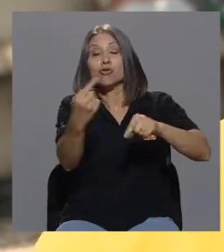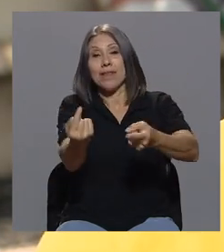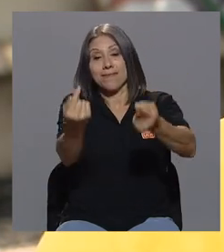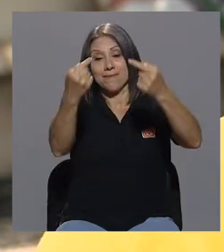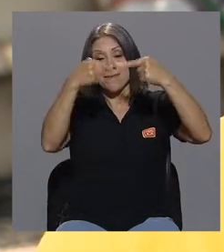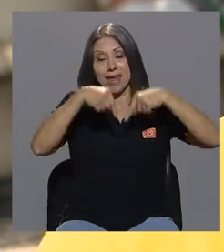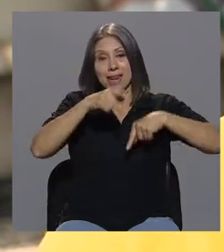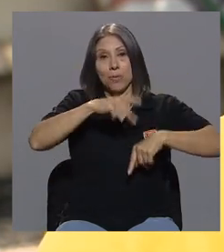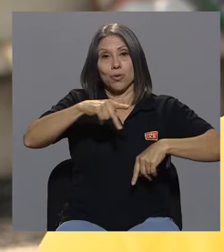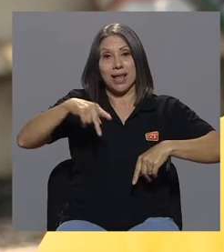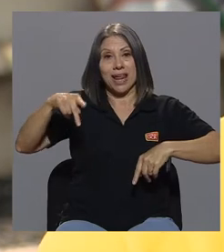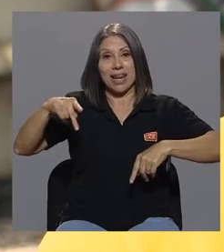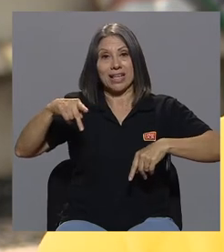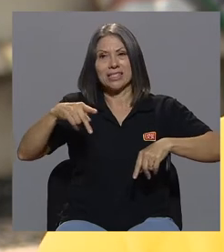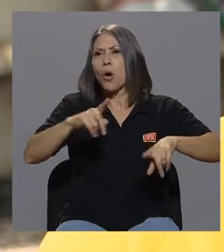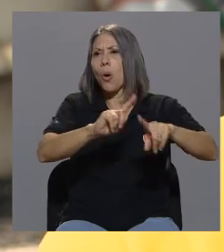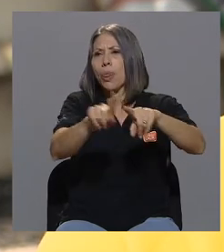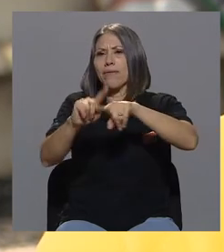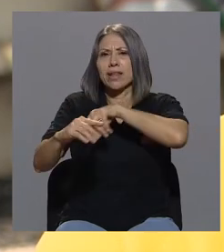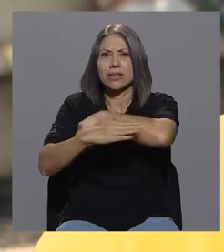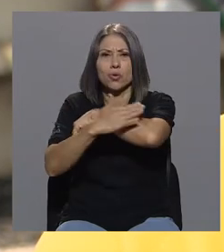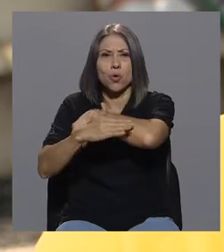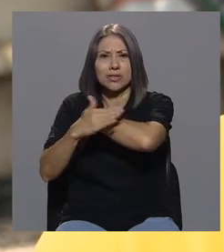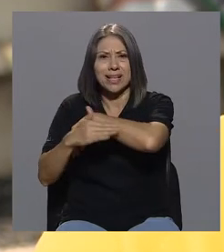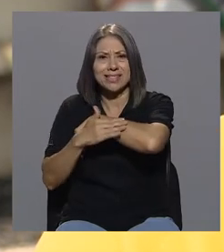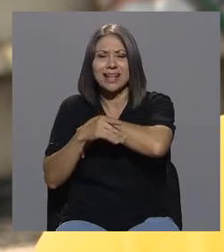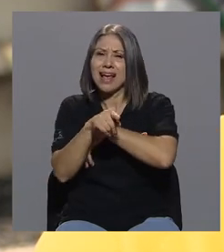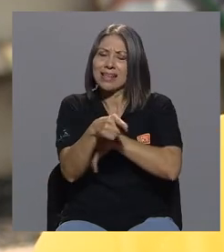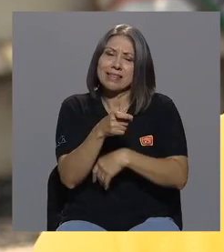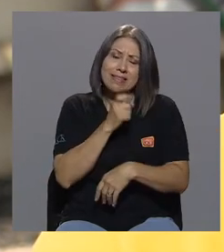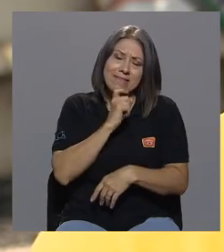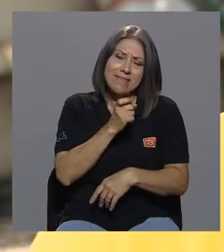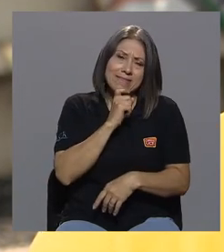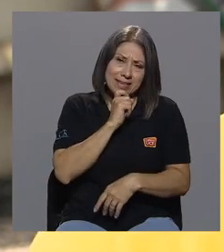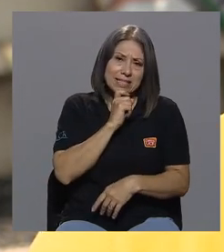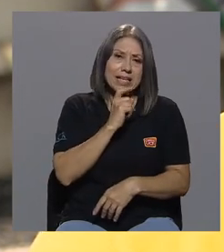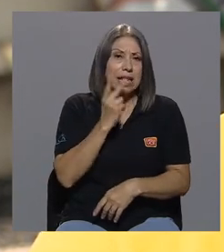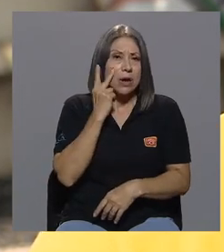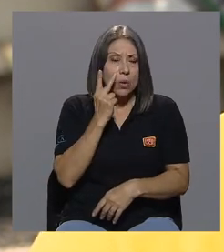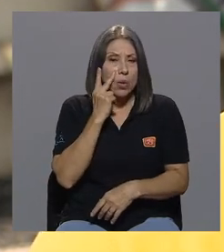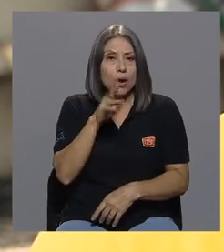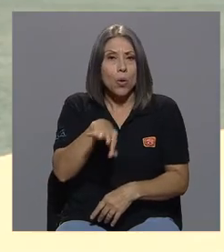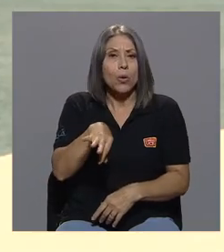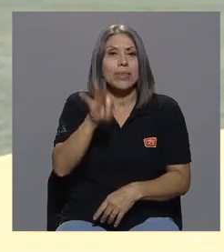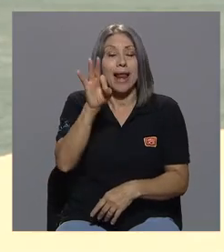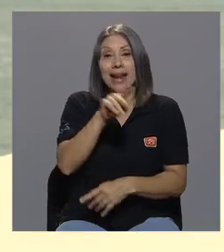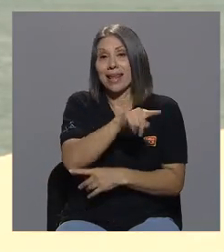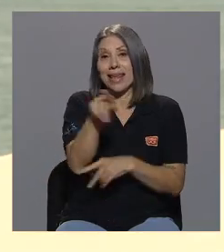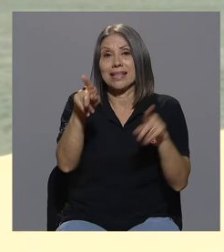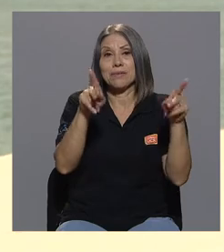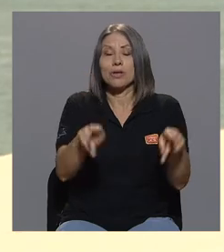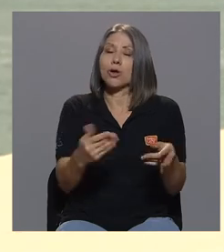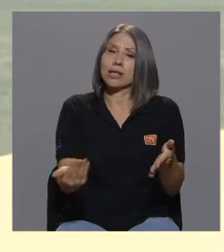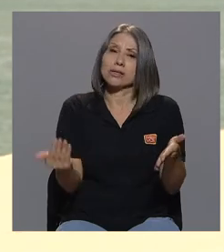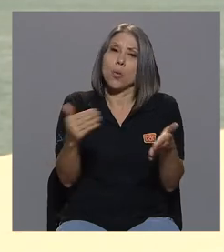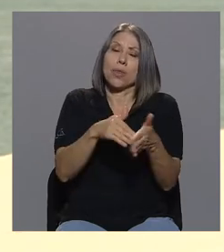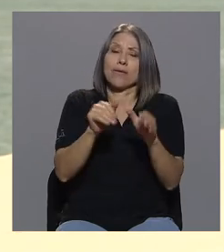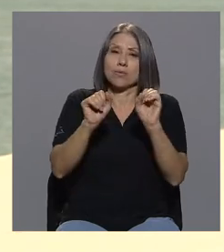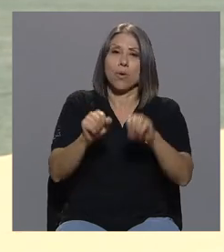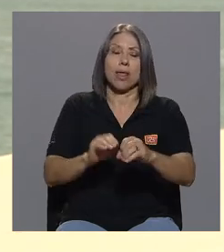a las costas es muy difícil encontrar algún mecanismo que reivindique la vida de esas personas así es ya